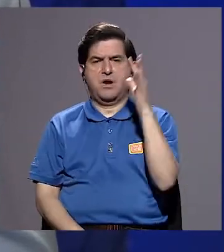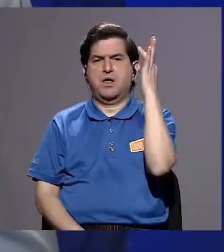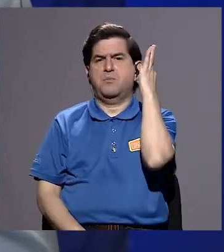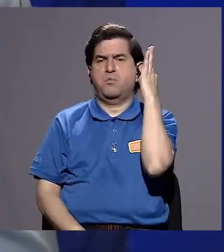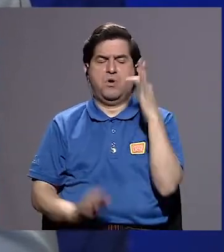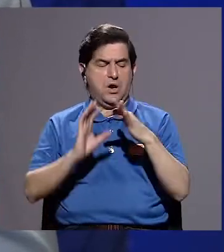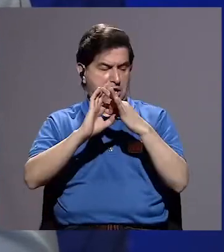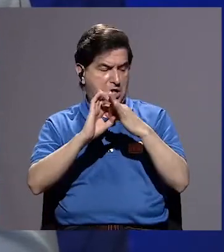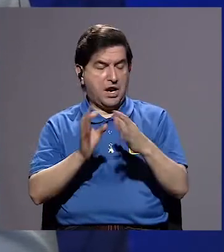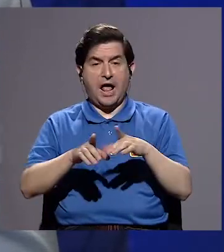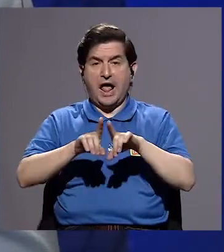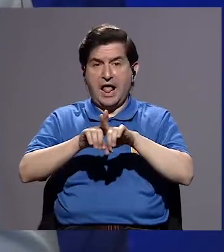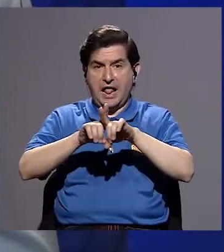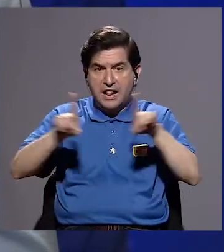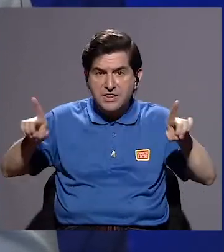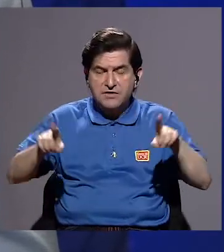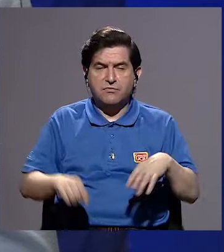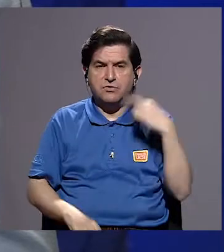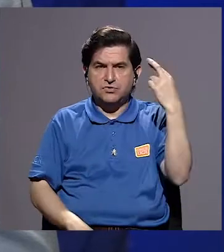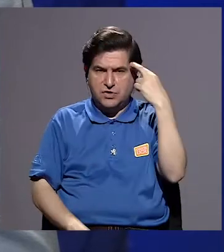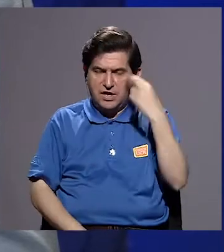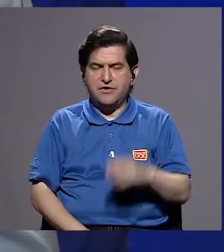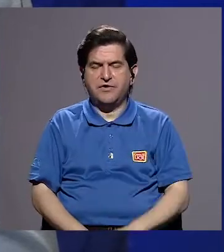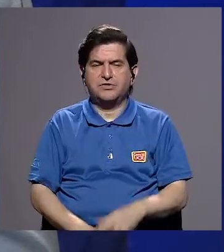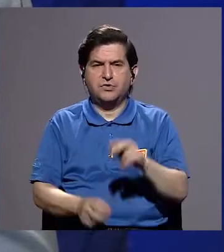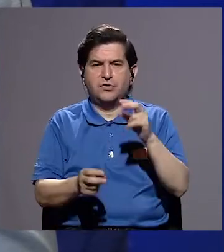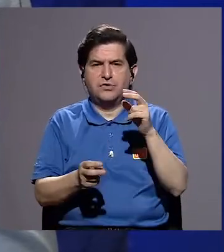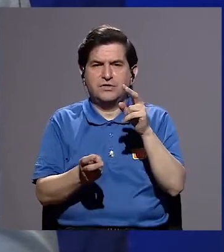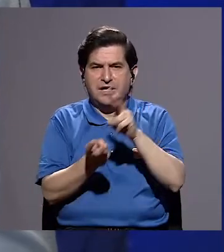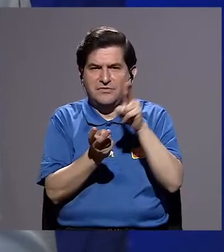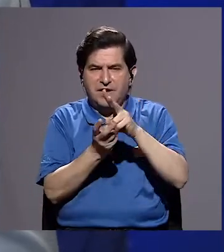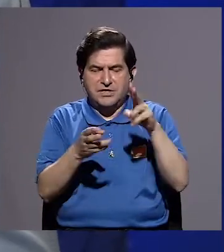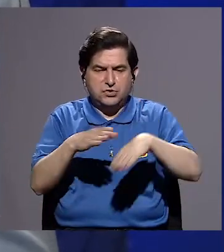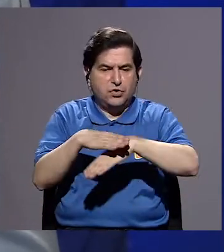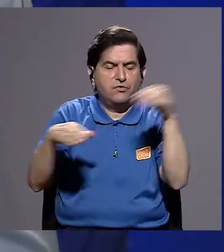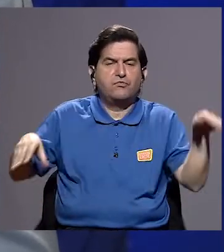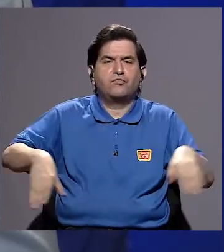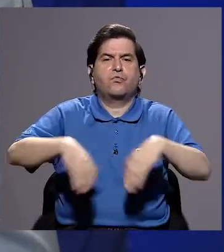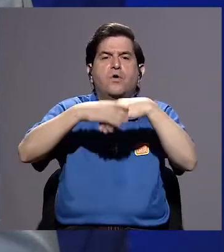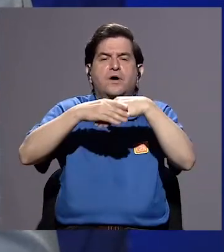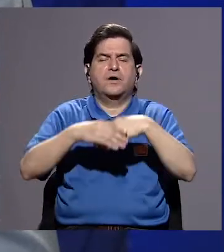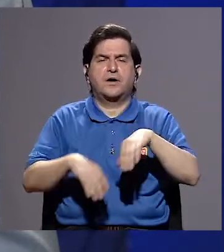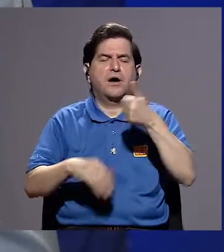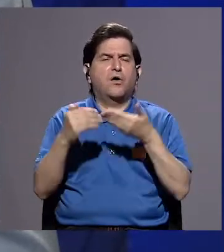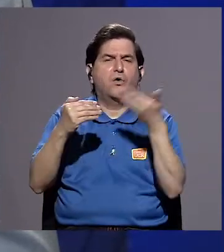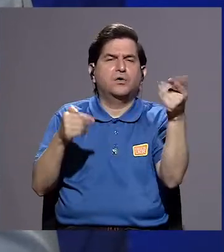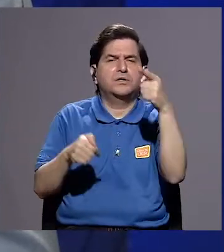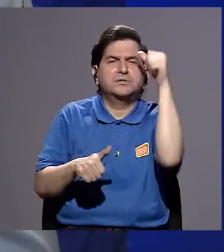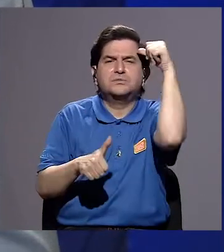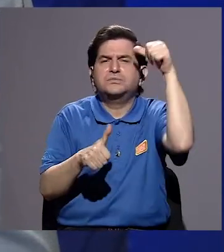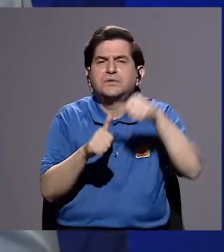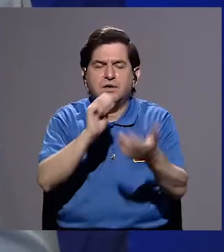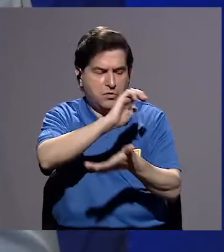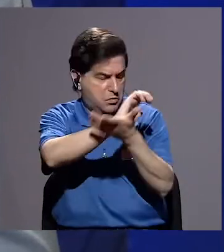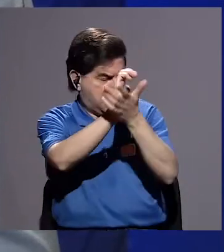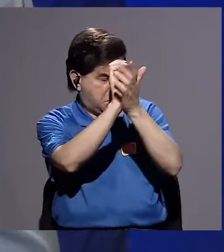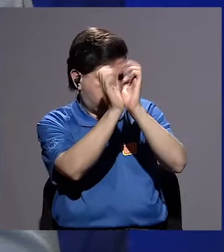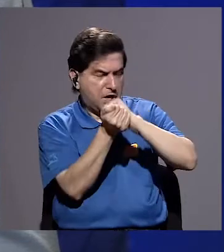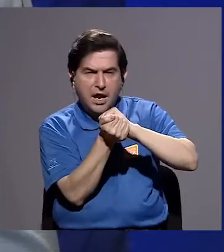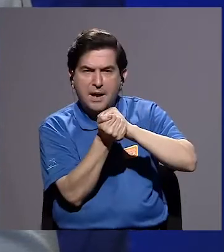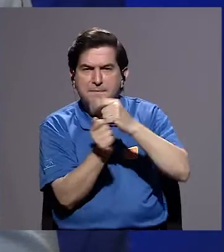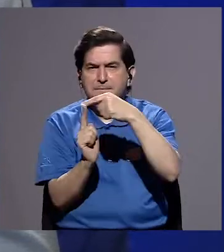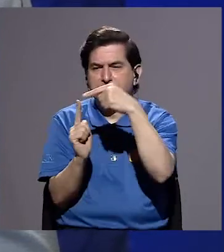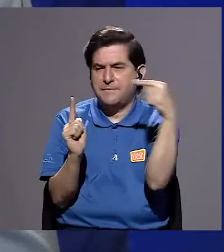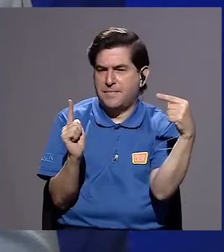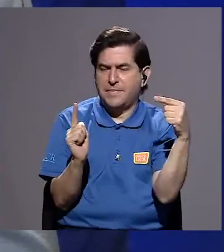mujer respecto al divorcio por adulterio, etcétera. ¿Qué otros aspectos recuerda que han cambiado